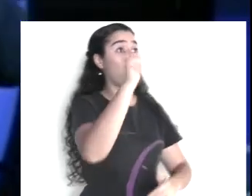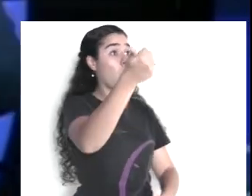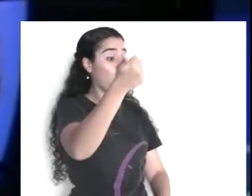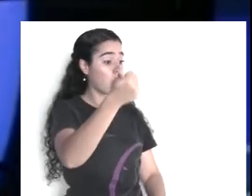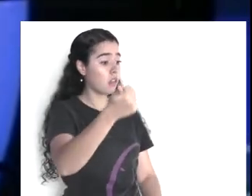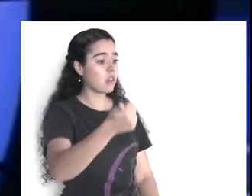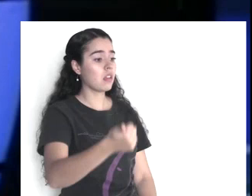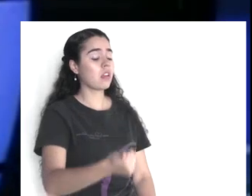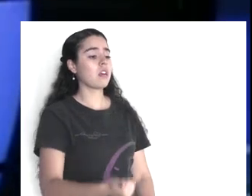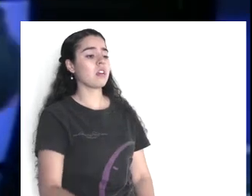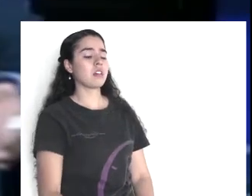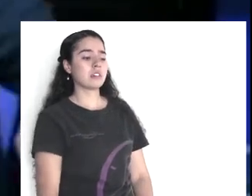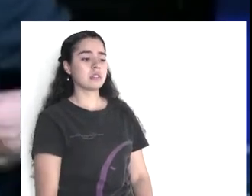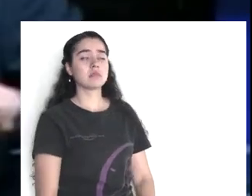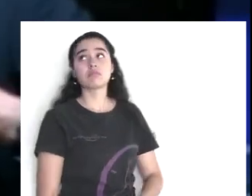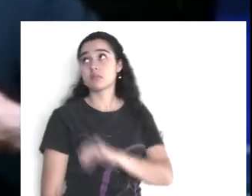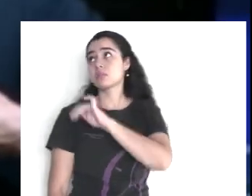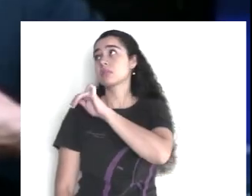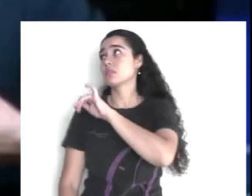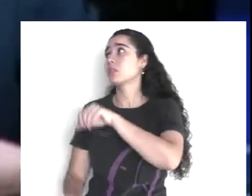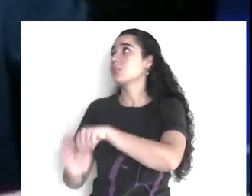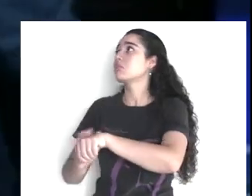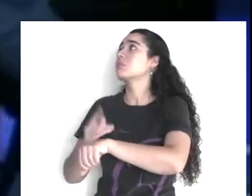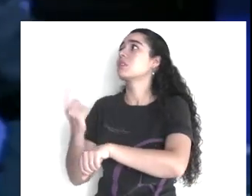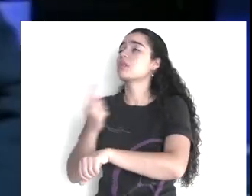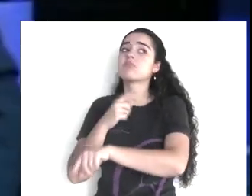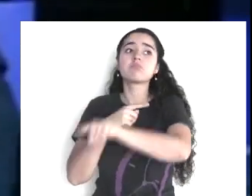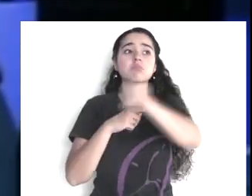sí, dice, para atraerles, a los más pobres, que yo,